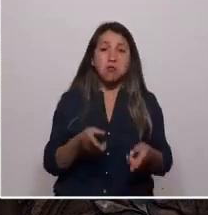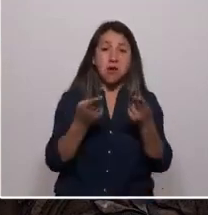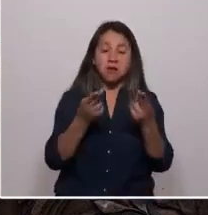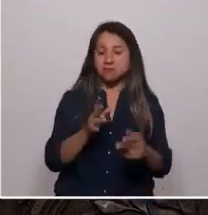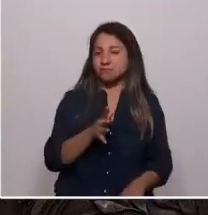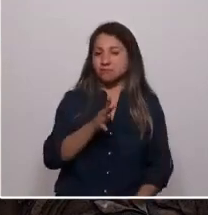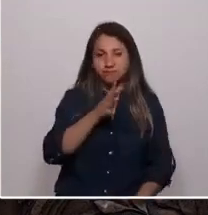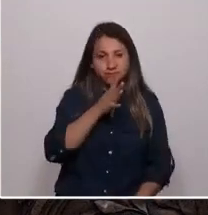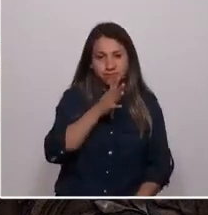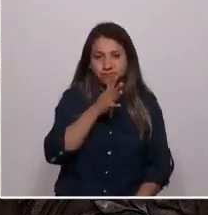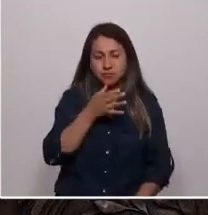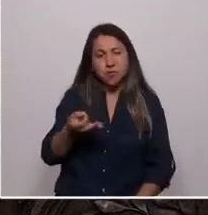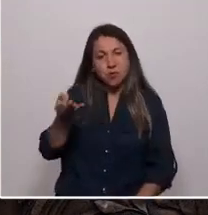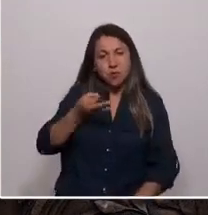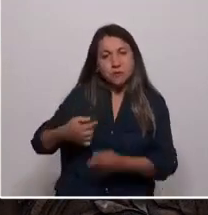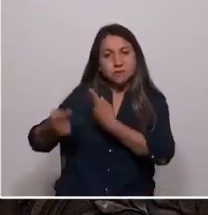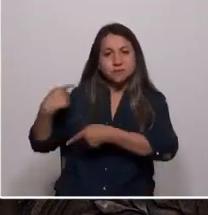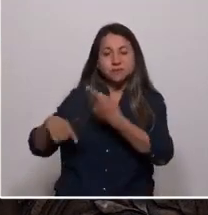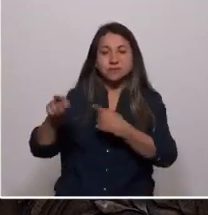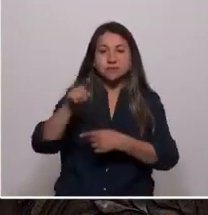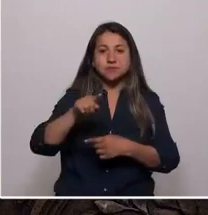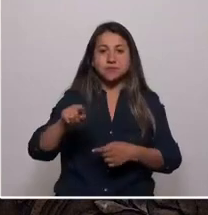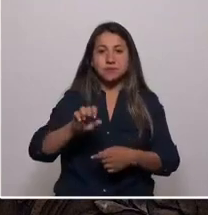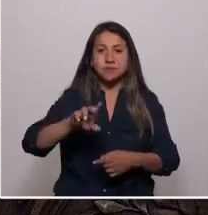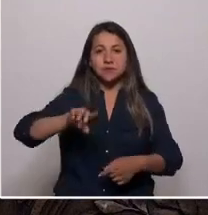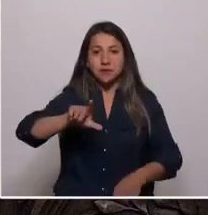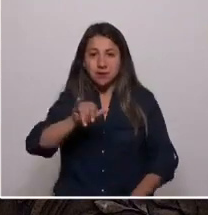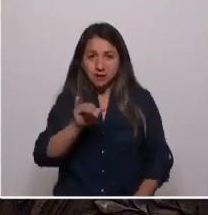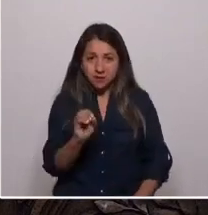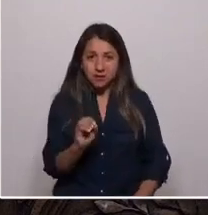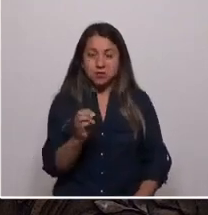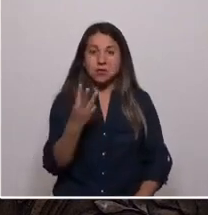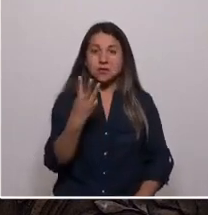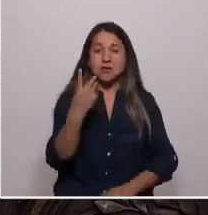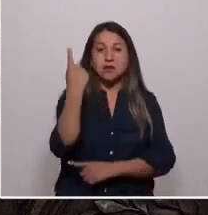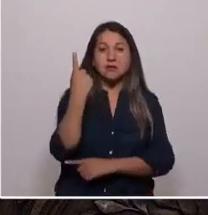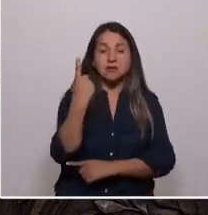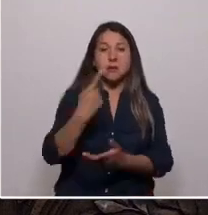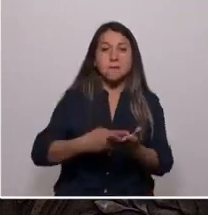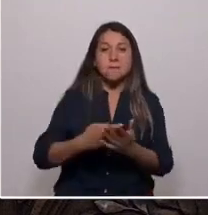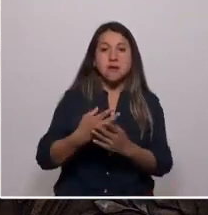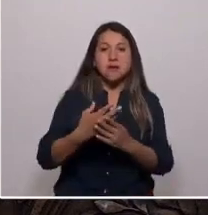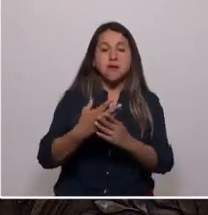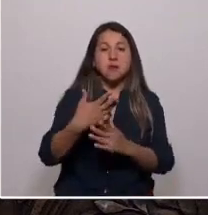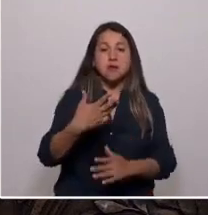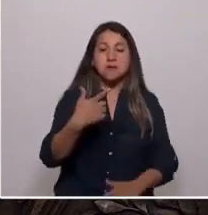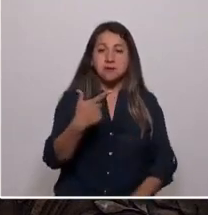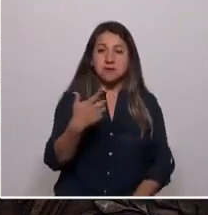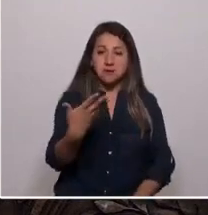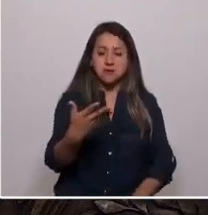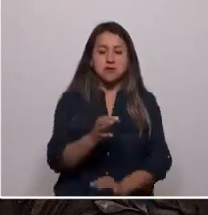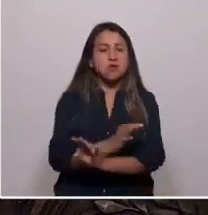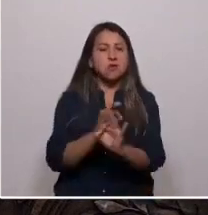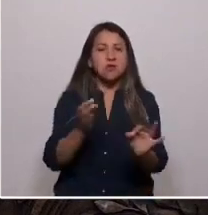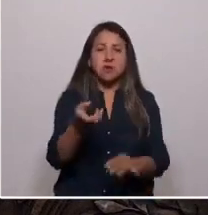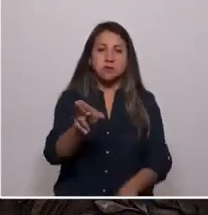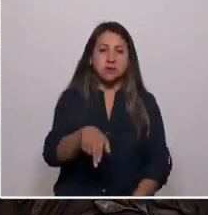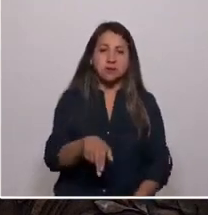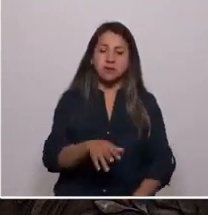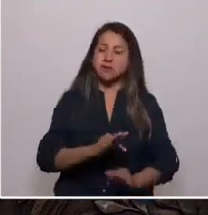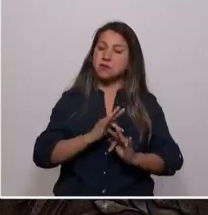Testimonio como este, de don Sergio Abello Cos, el 3 de diciembre de 1975, jamás deben repetirse.